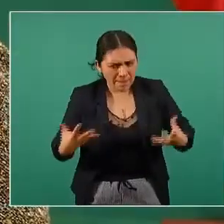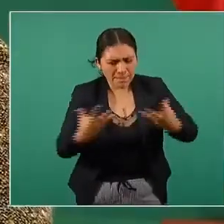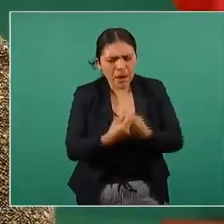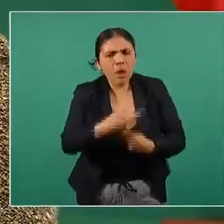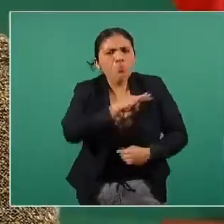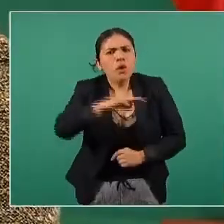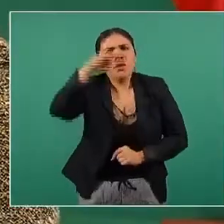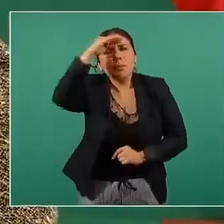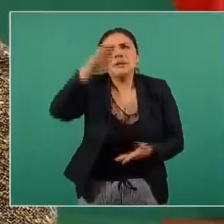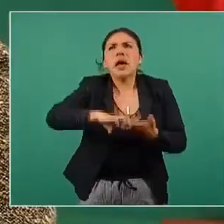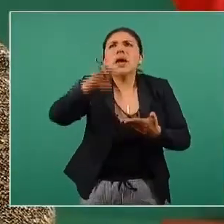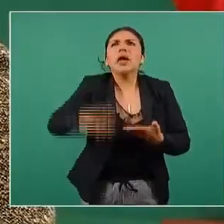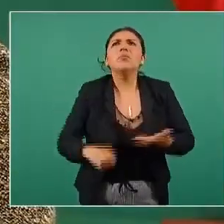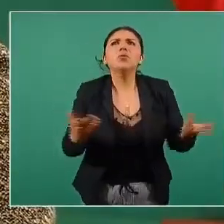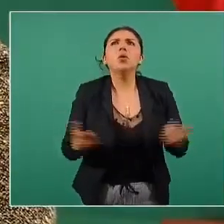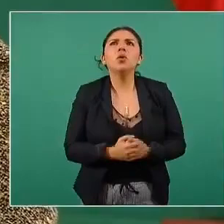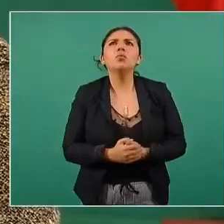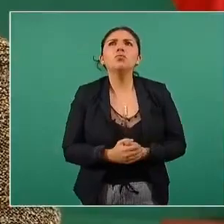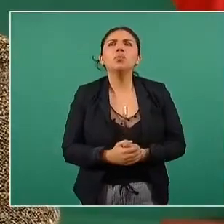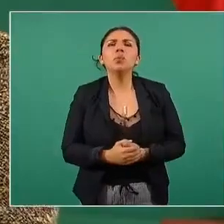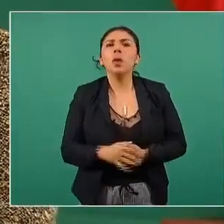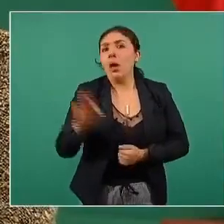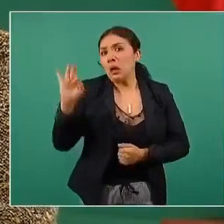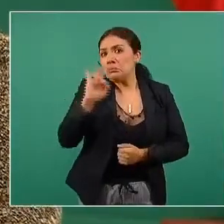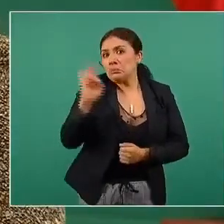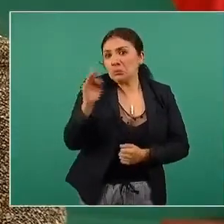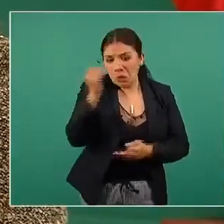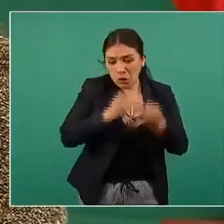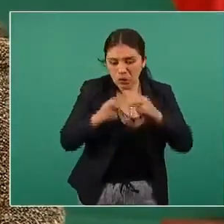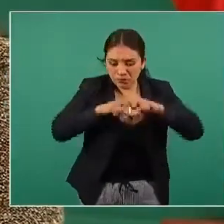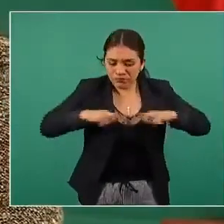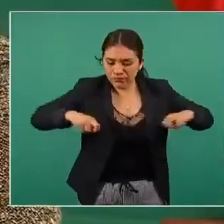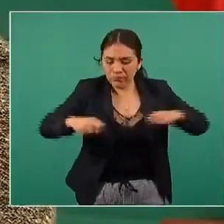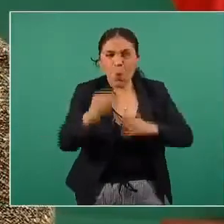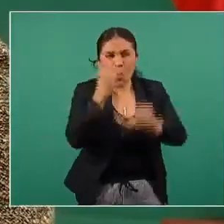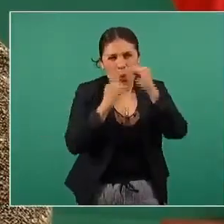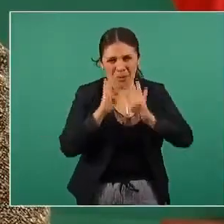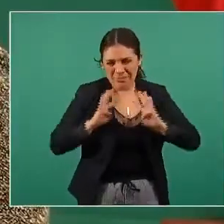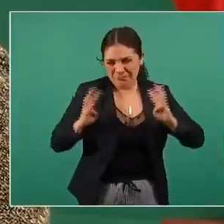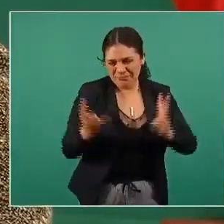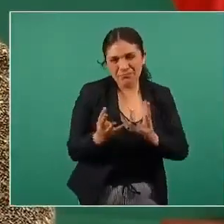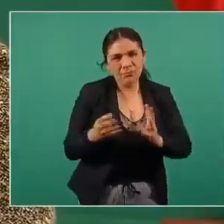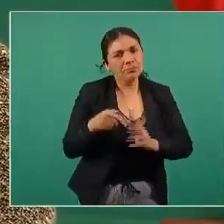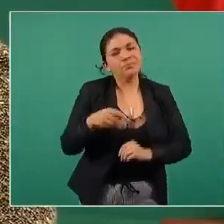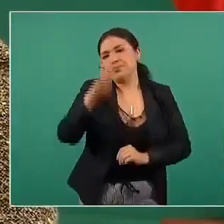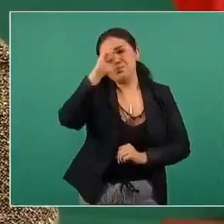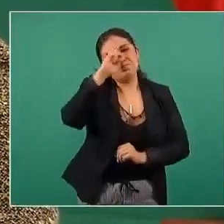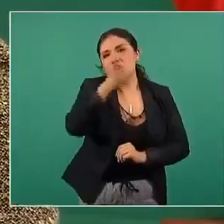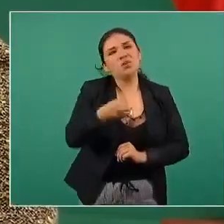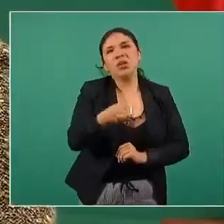disponer por ejemplo que en el momento en que todos estamos comiendo no se tenga acceso